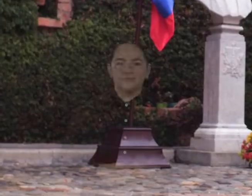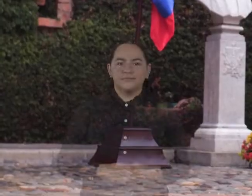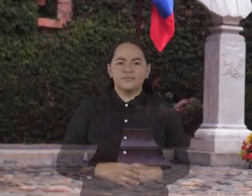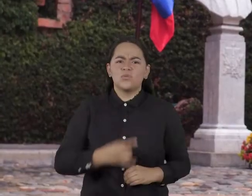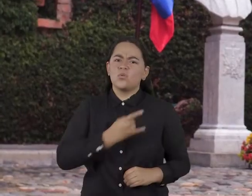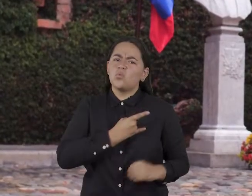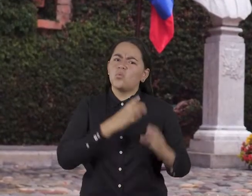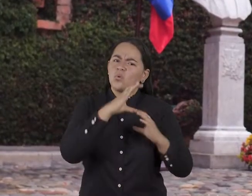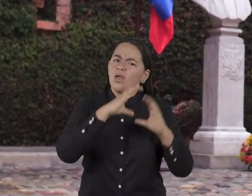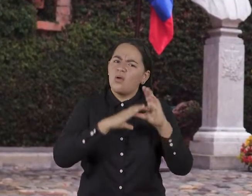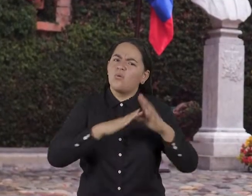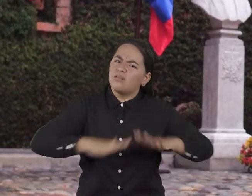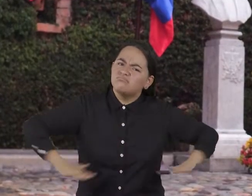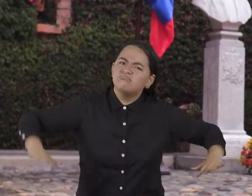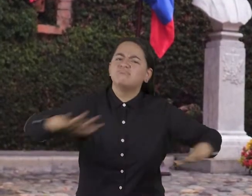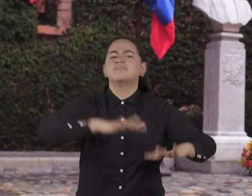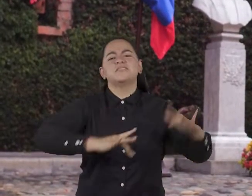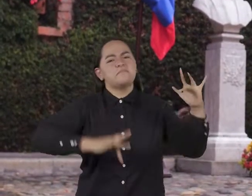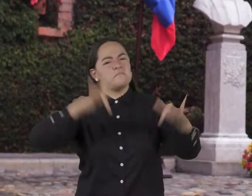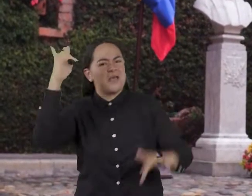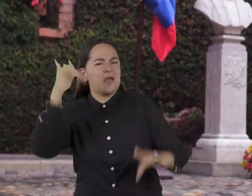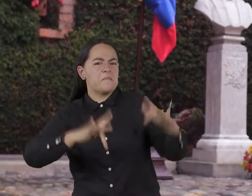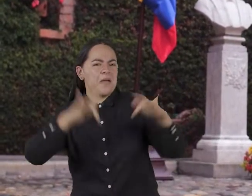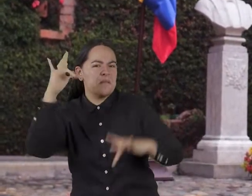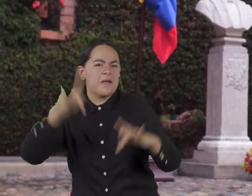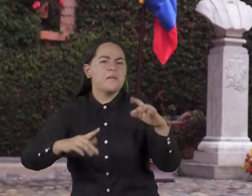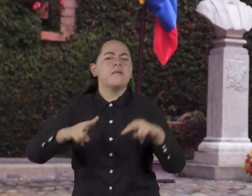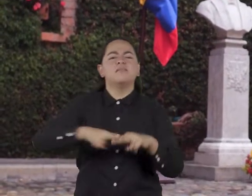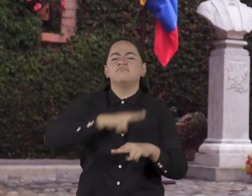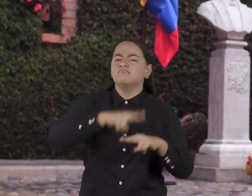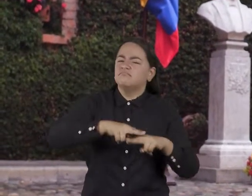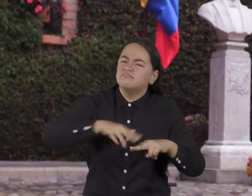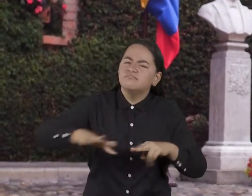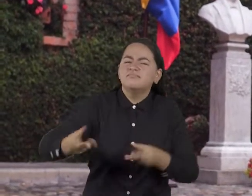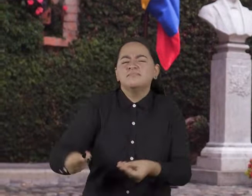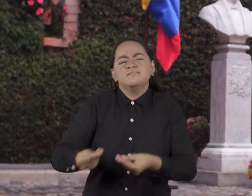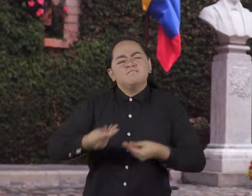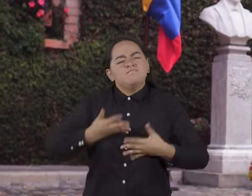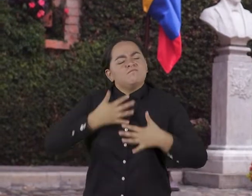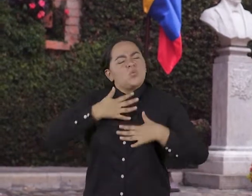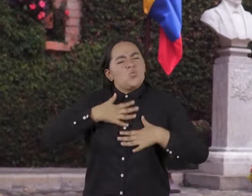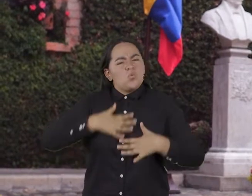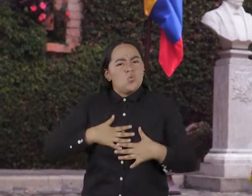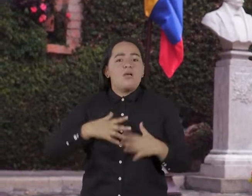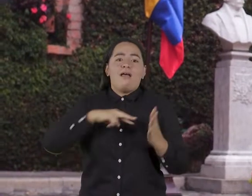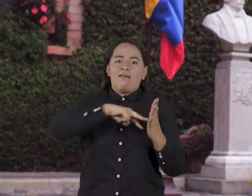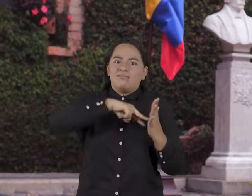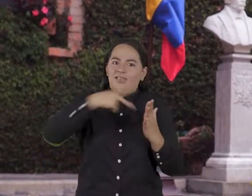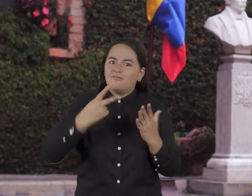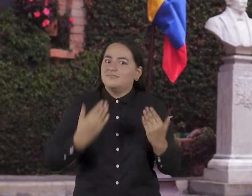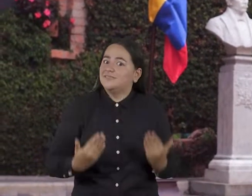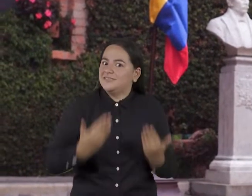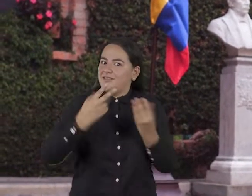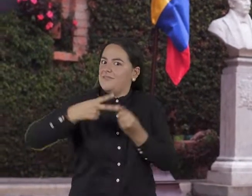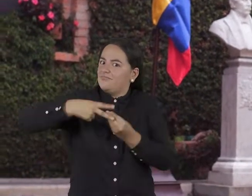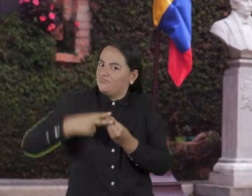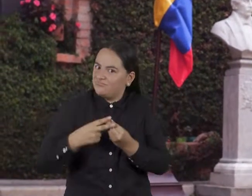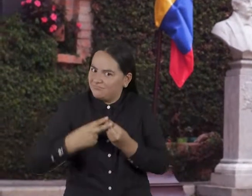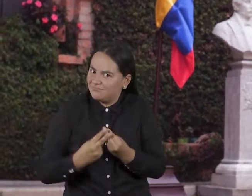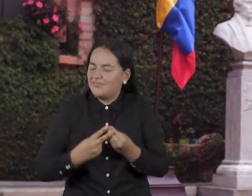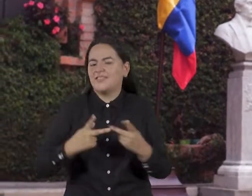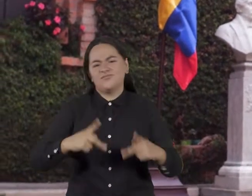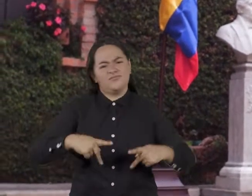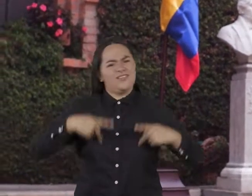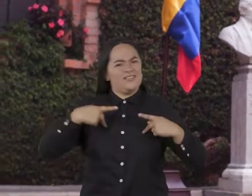La Universidad del Cauca es un lugar para permanecer, para estar en sintonía con la naturaleza, para hacer de la tecnología una